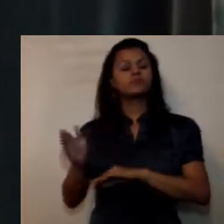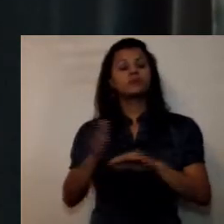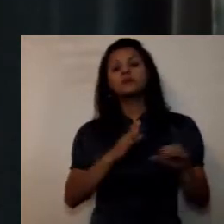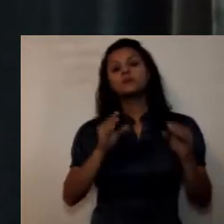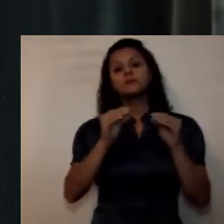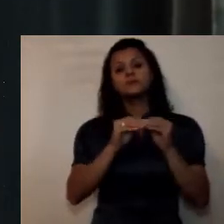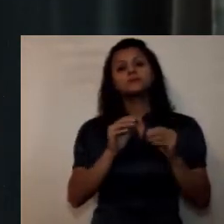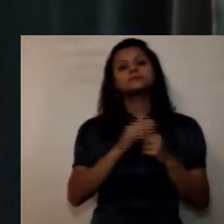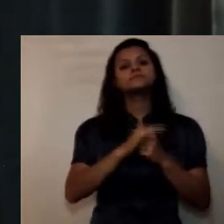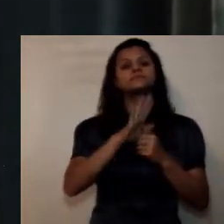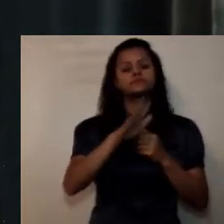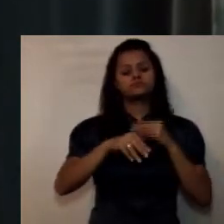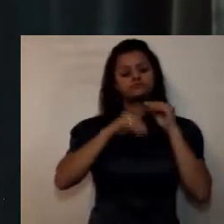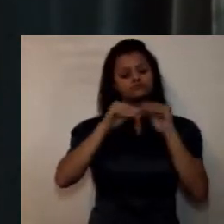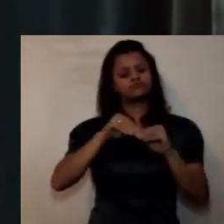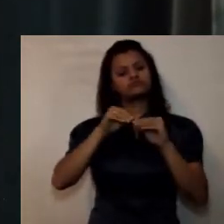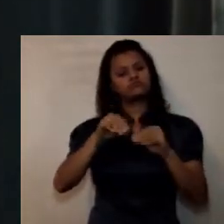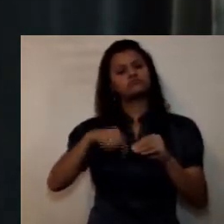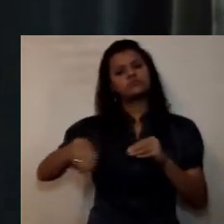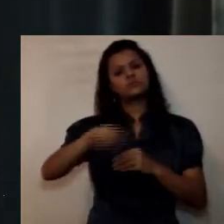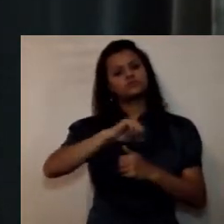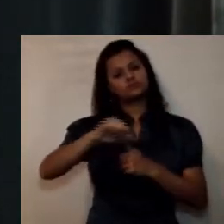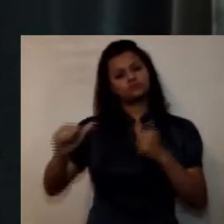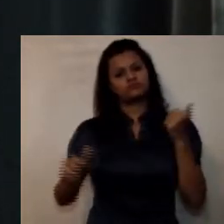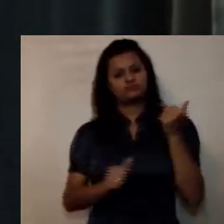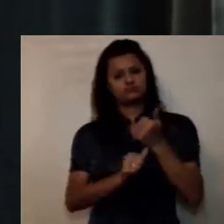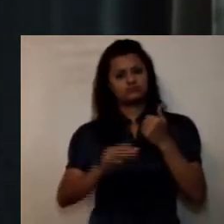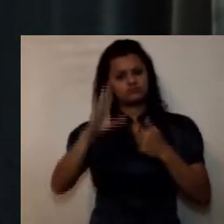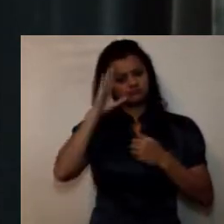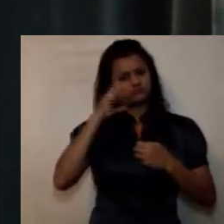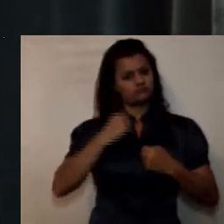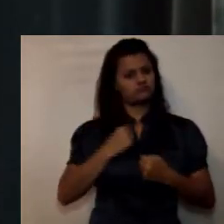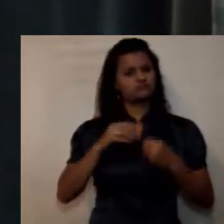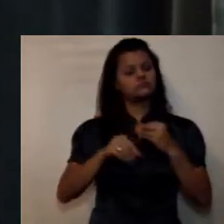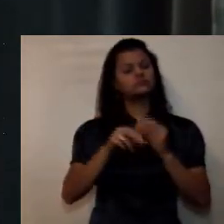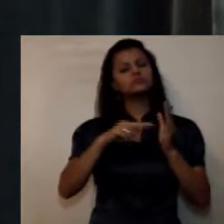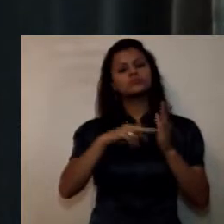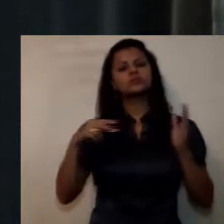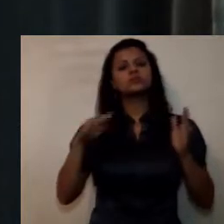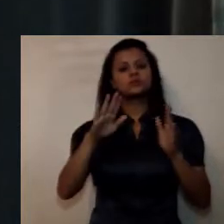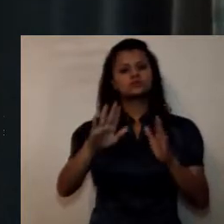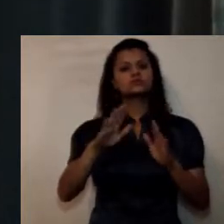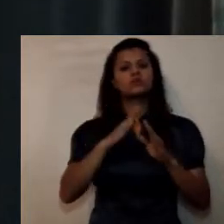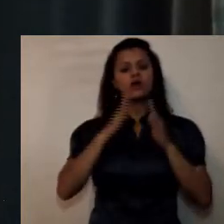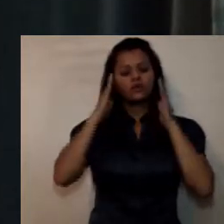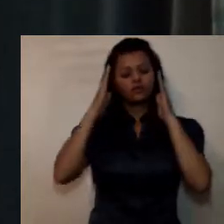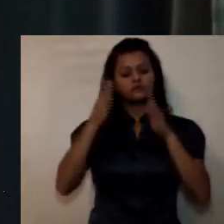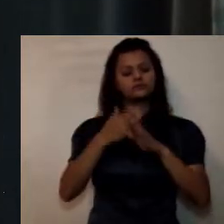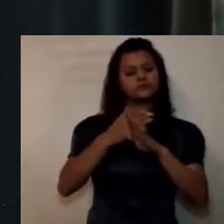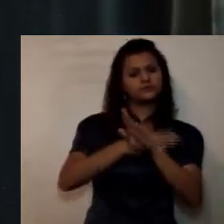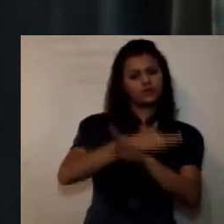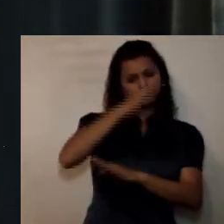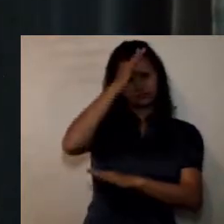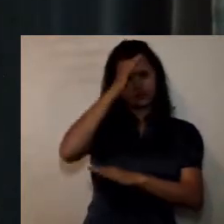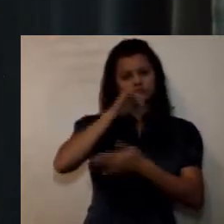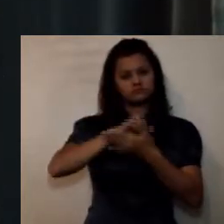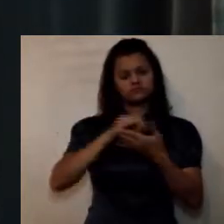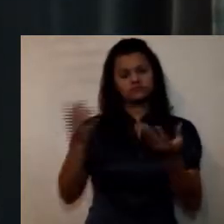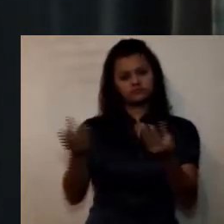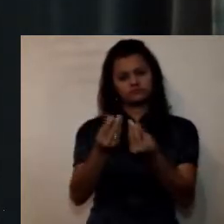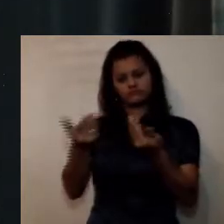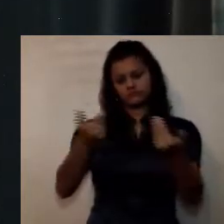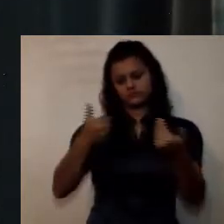suboficiales de las fuerzas militares y una tecnología en atención prehospitalaria donde también se capacitan personas